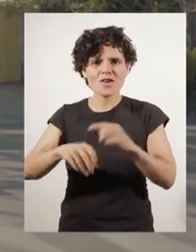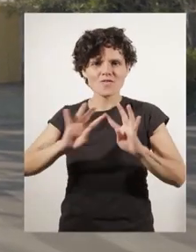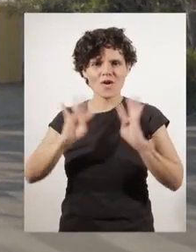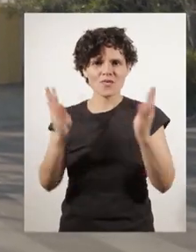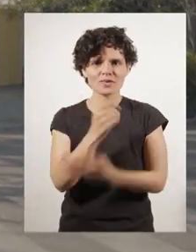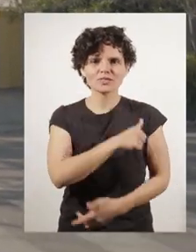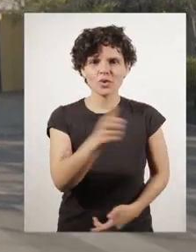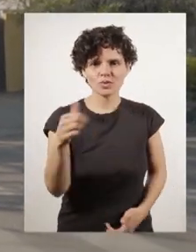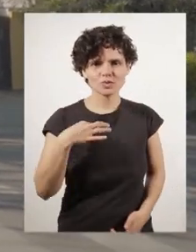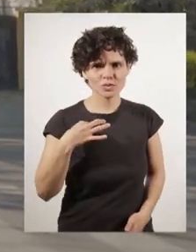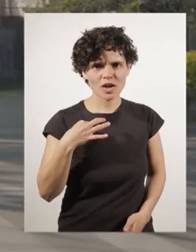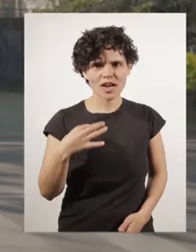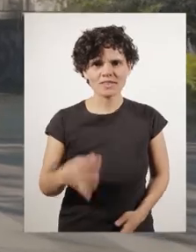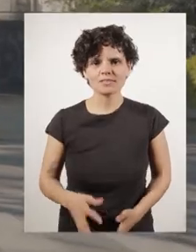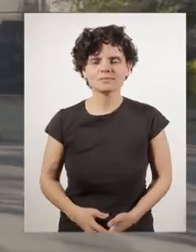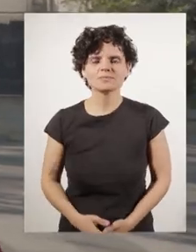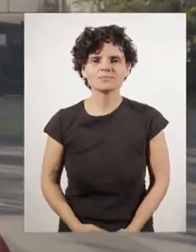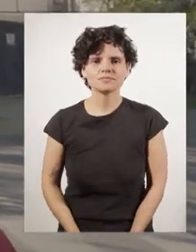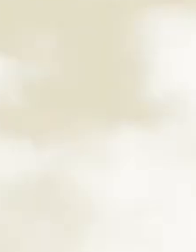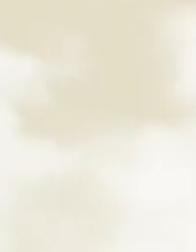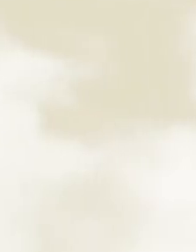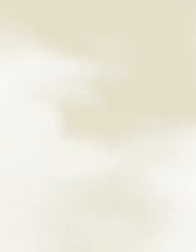¡Apruebo convención constitucional!